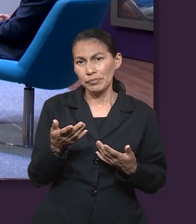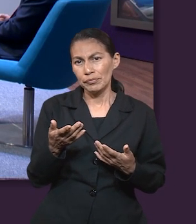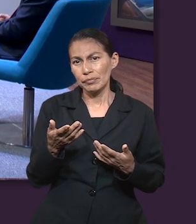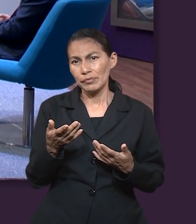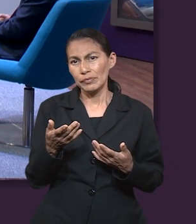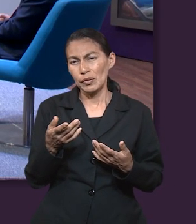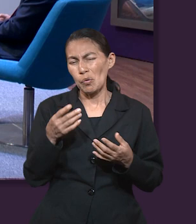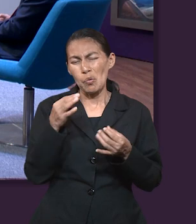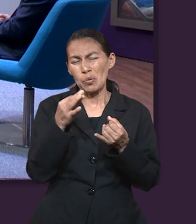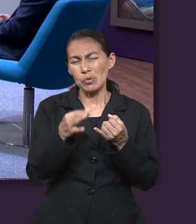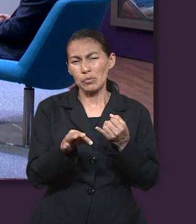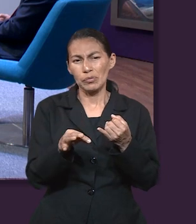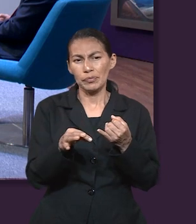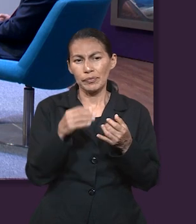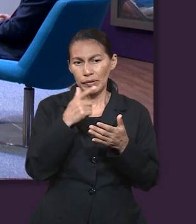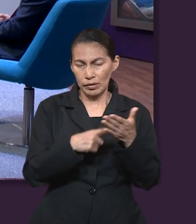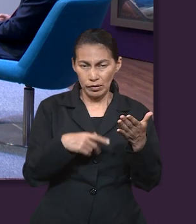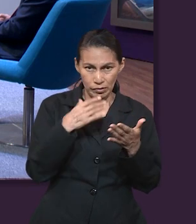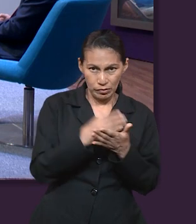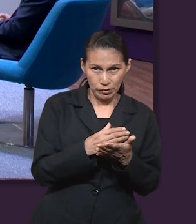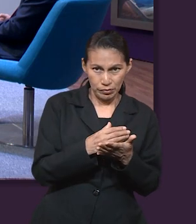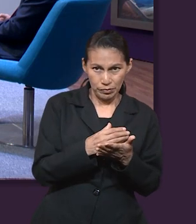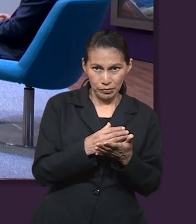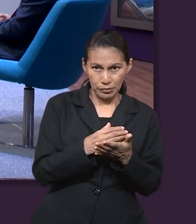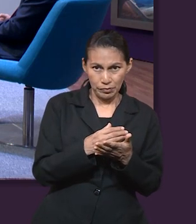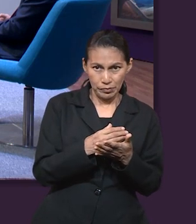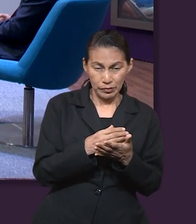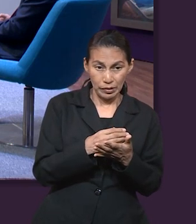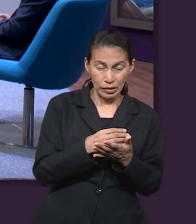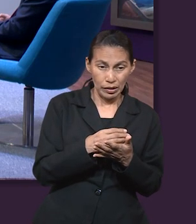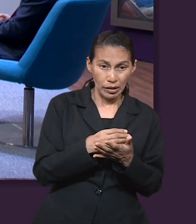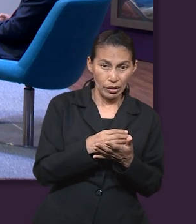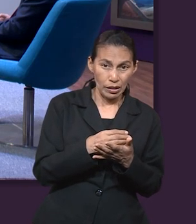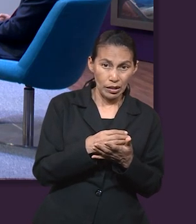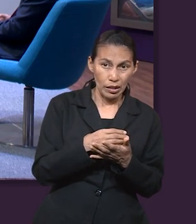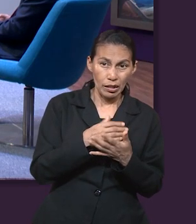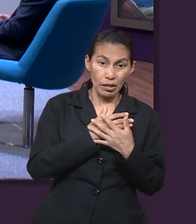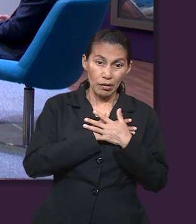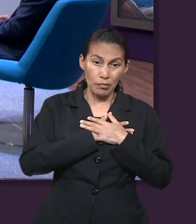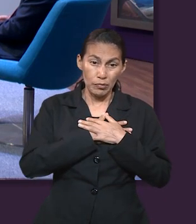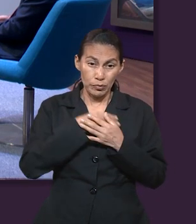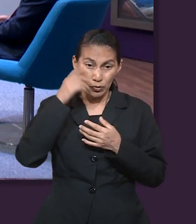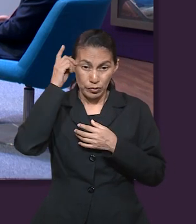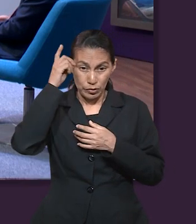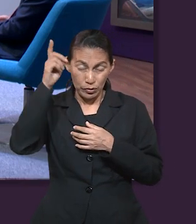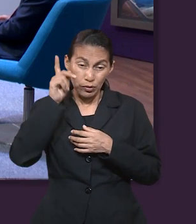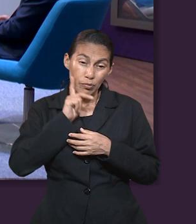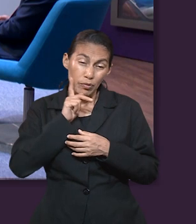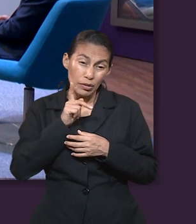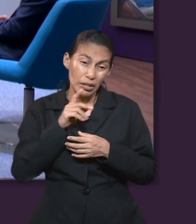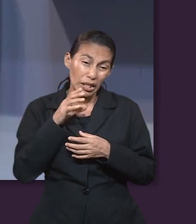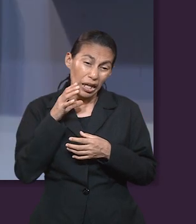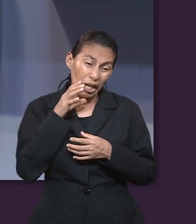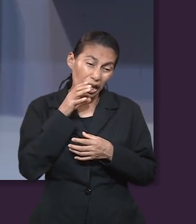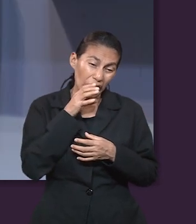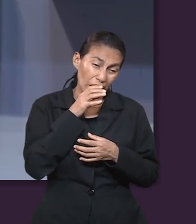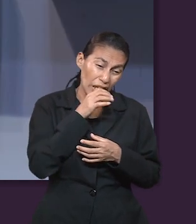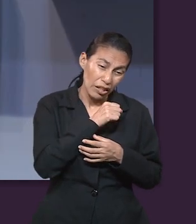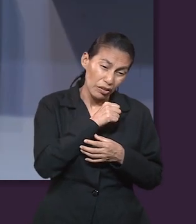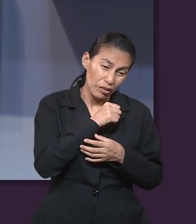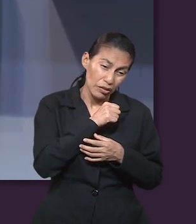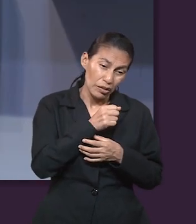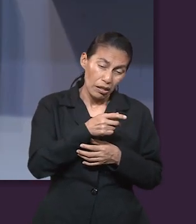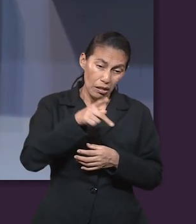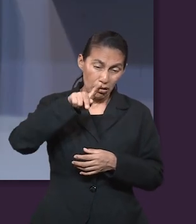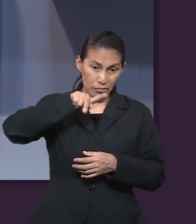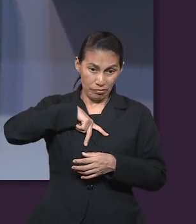nos acompañan hasta ahora, este comentario final de la lección que dice, el calor extremo de Dios no nos destruirá a nosotros,